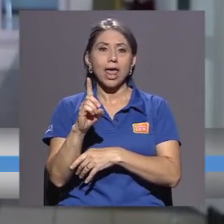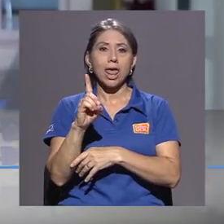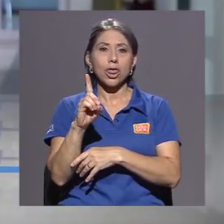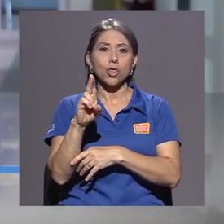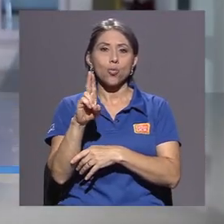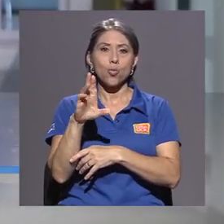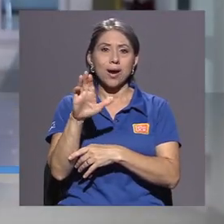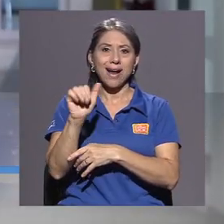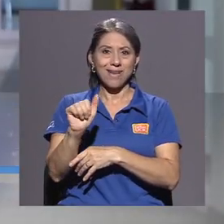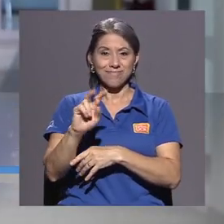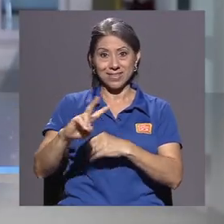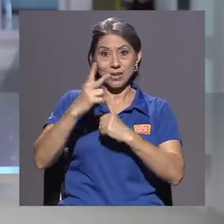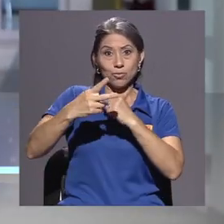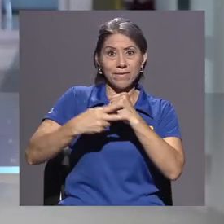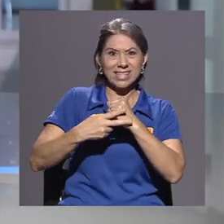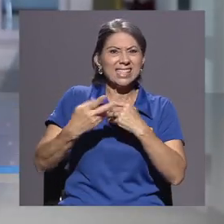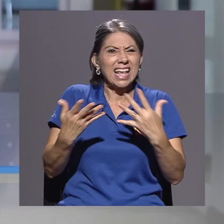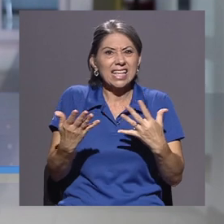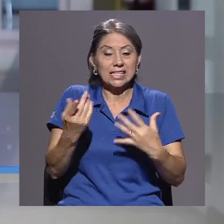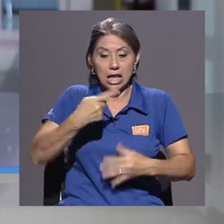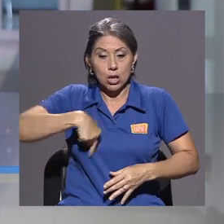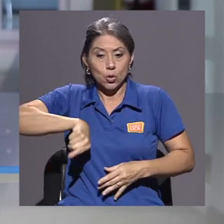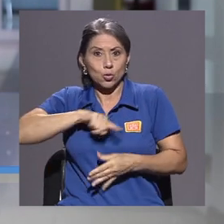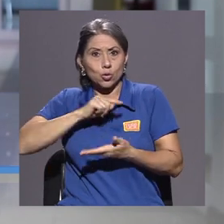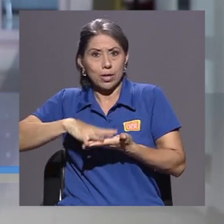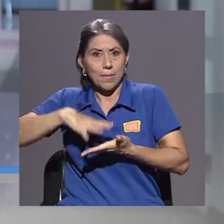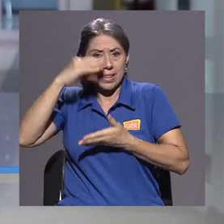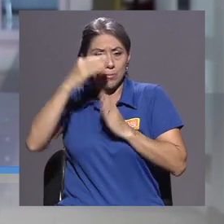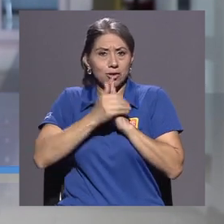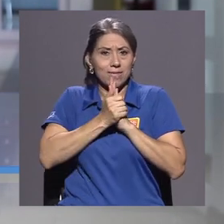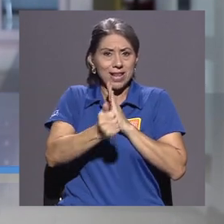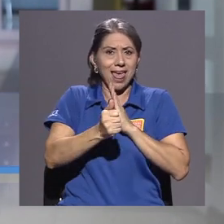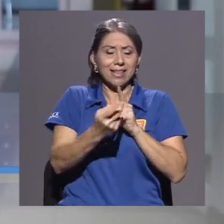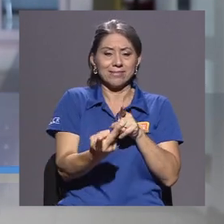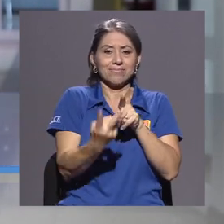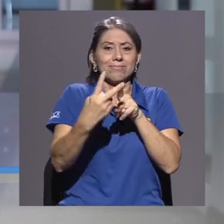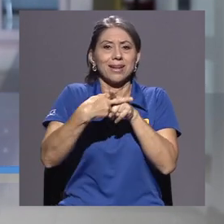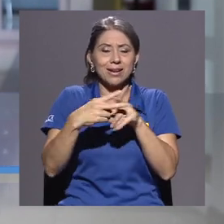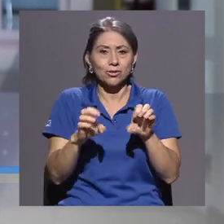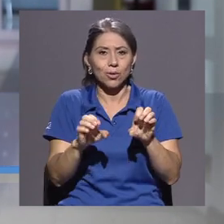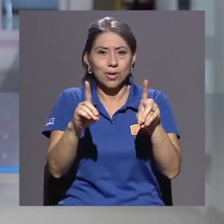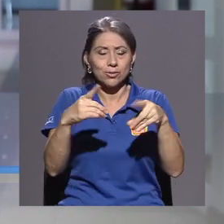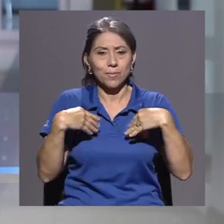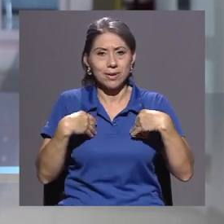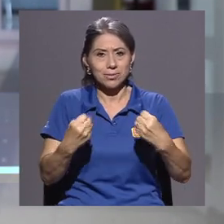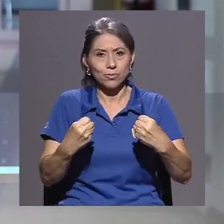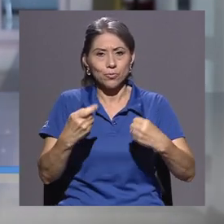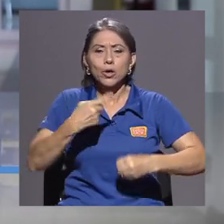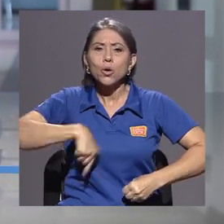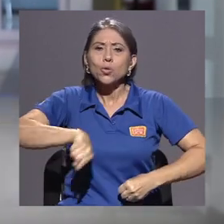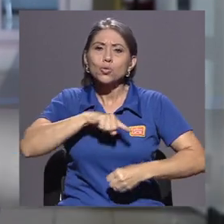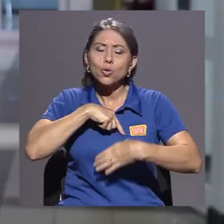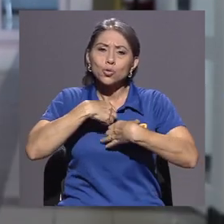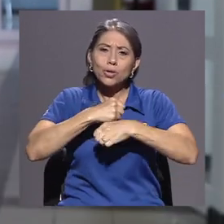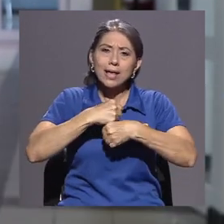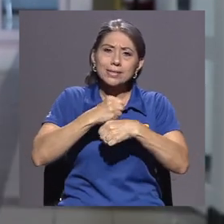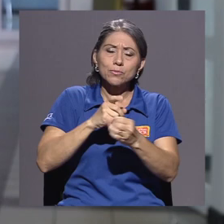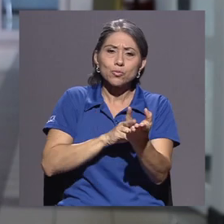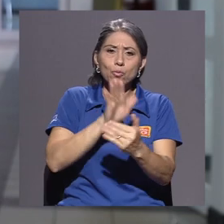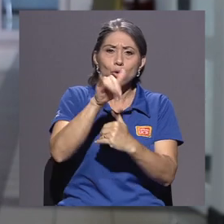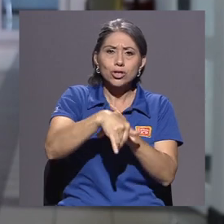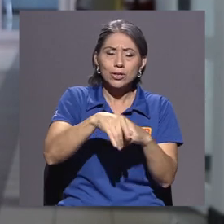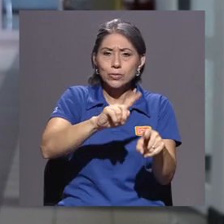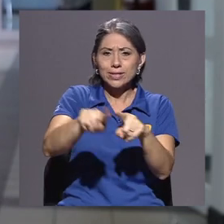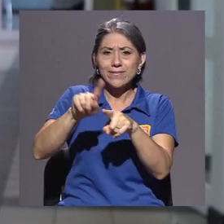práctica las habilidades que nosotros aprendemos sobre Educación para la Salud. Entonces, nosotros desarrollamos proyectos en